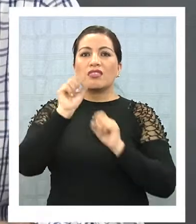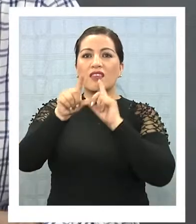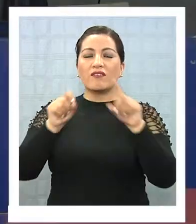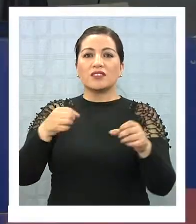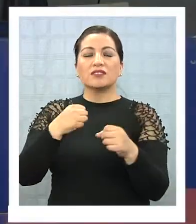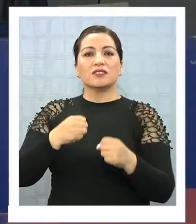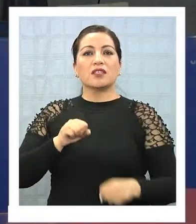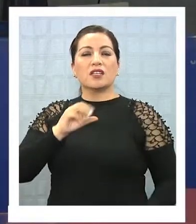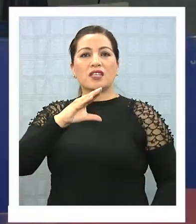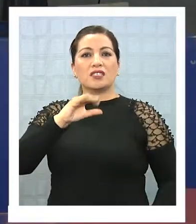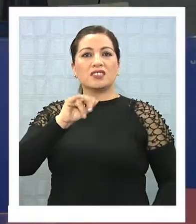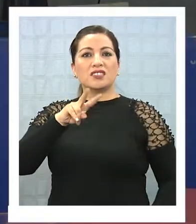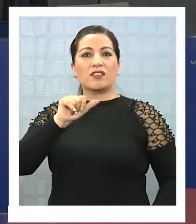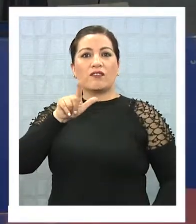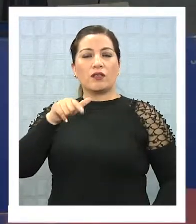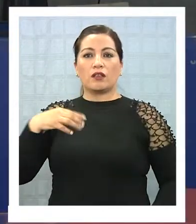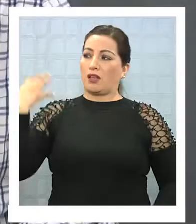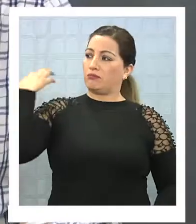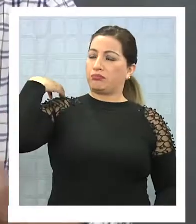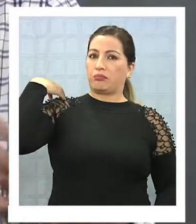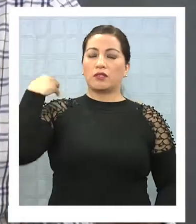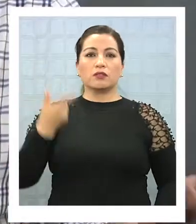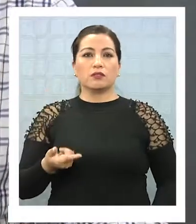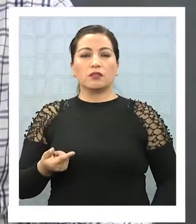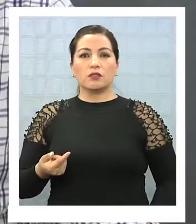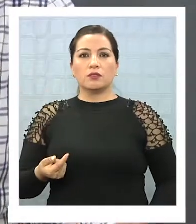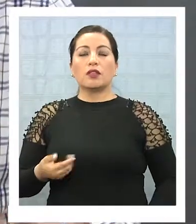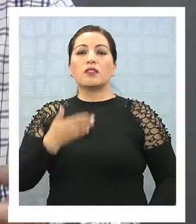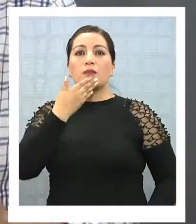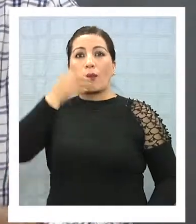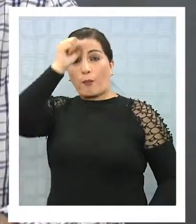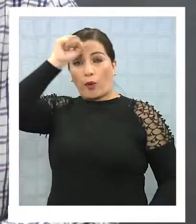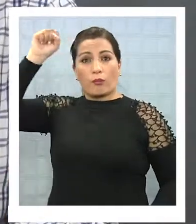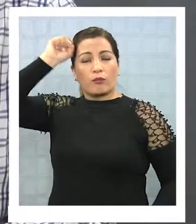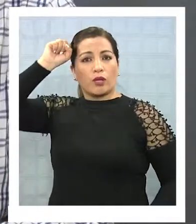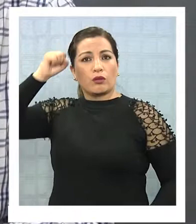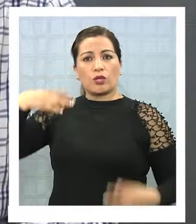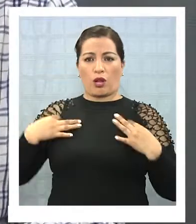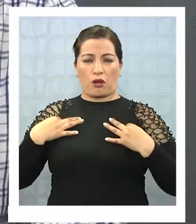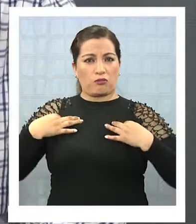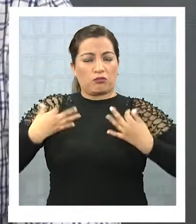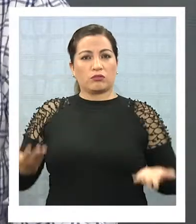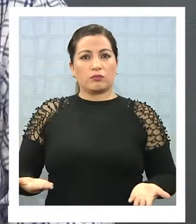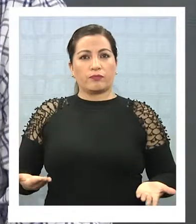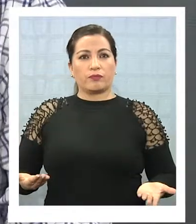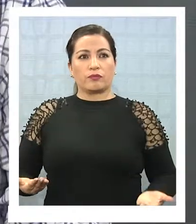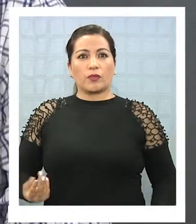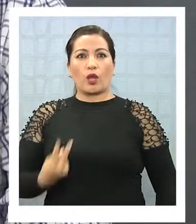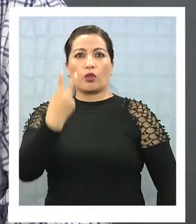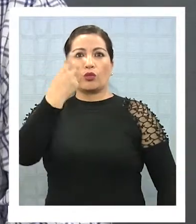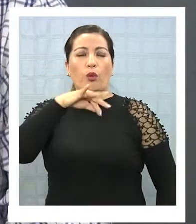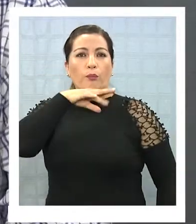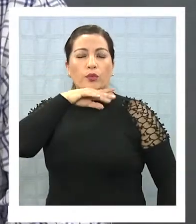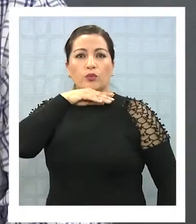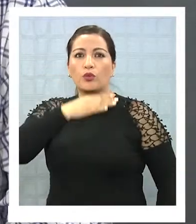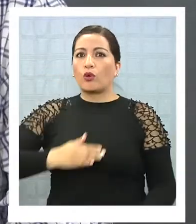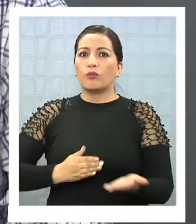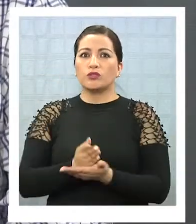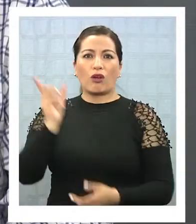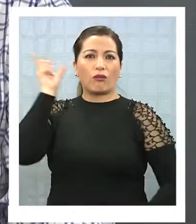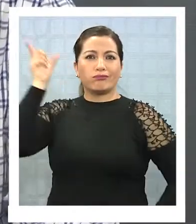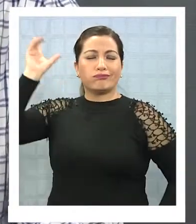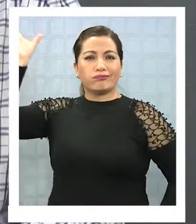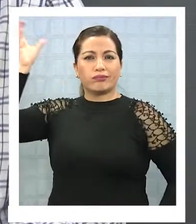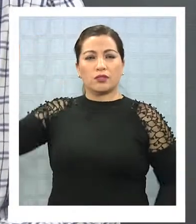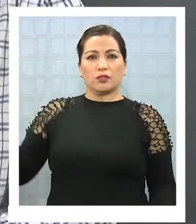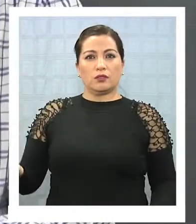con su uniforme, que decía Defensa Civil. Vimos bomberos también uniformados, digamos, a dos minutos de que se empezaron a sonar las